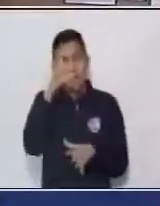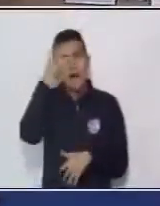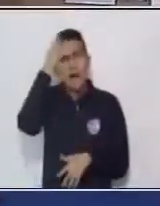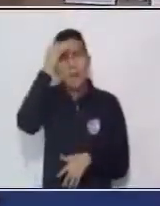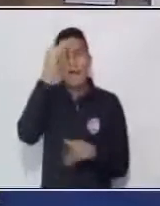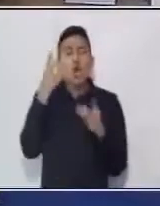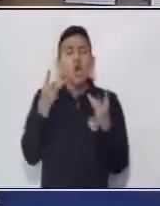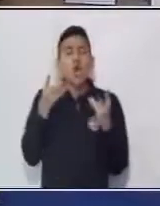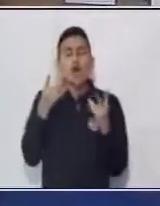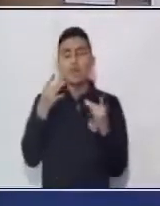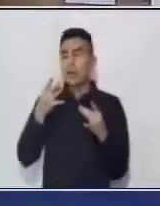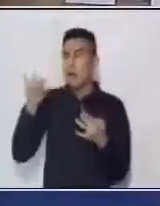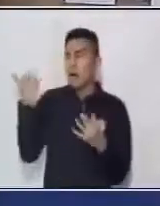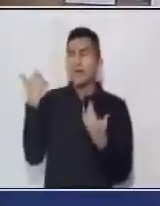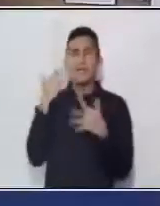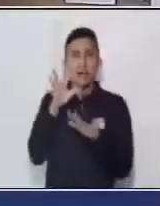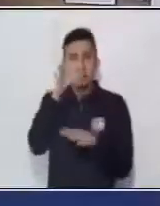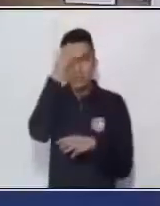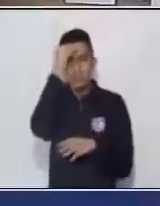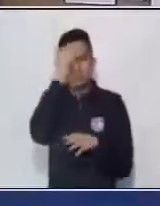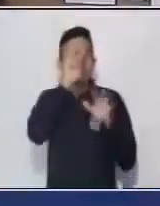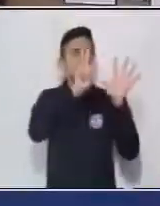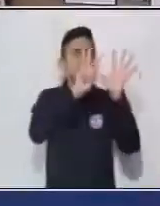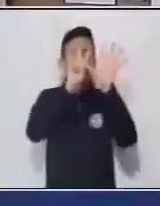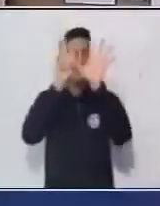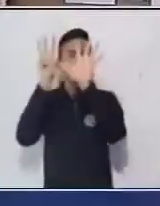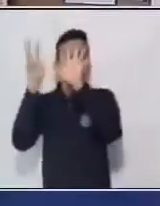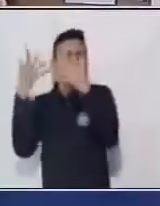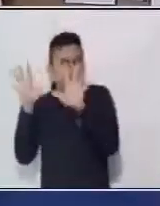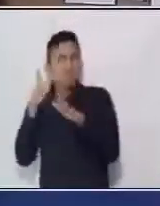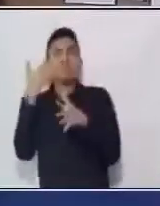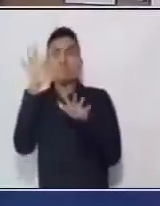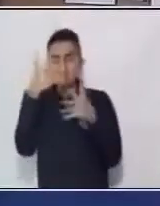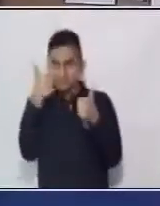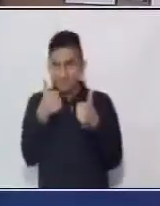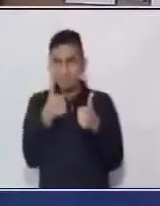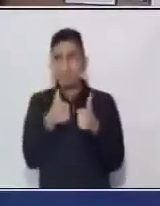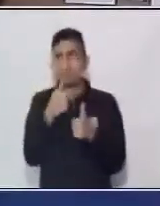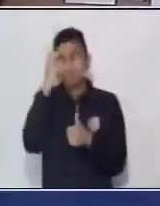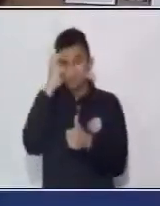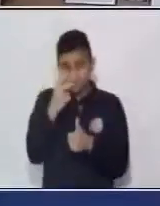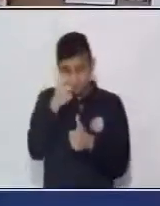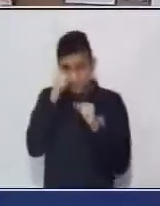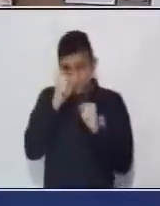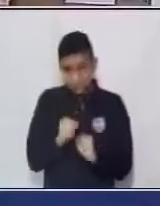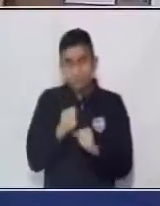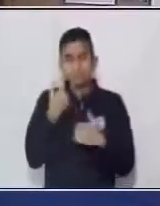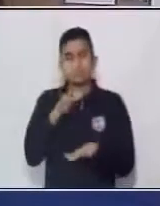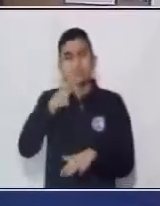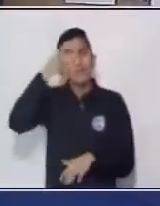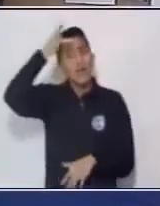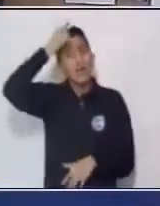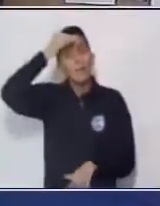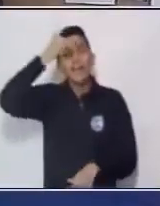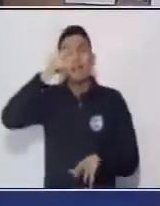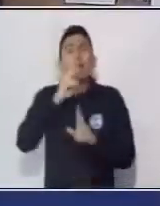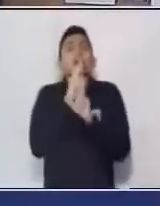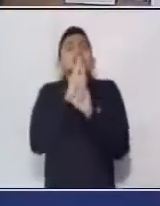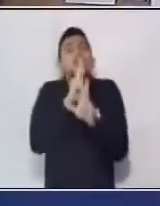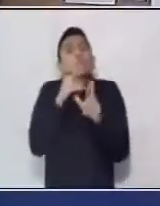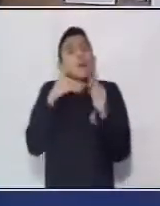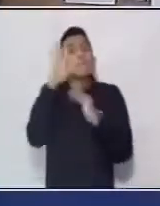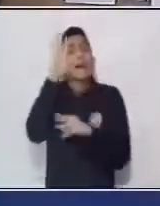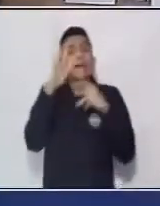a contar anteriormente de ocho en ocho. ¿Sí, chicos? Entonces, podemos llegar a nuestra respuesta más rápido que